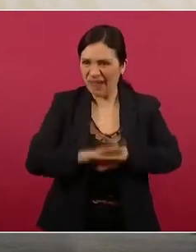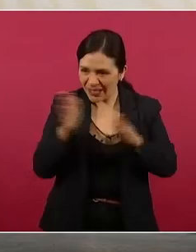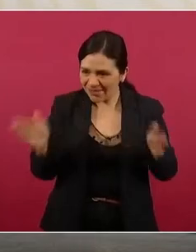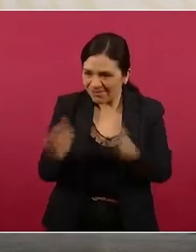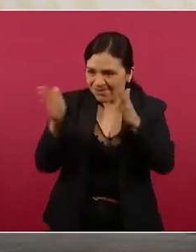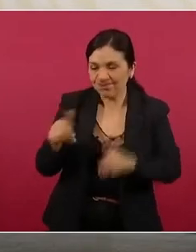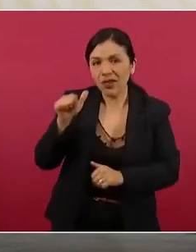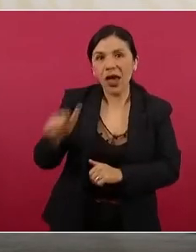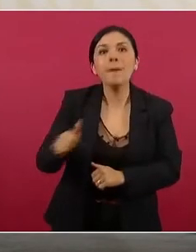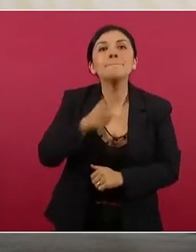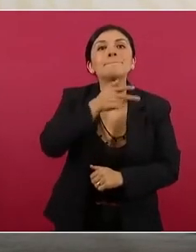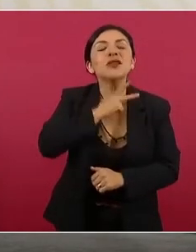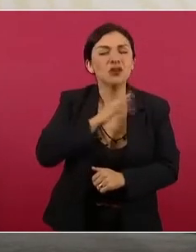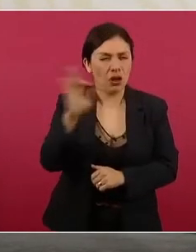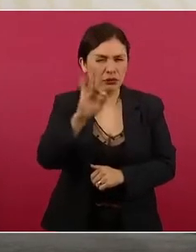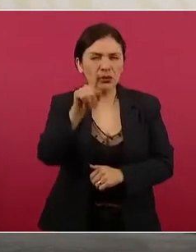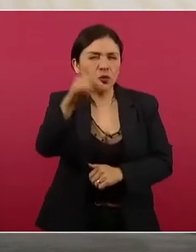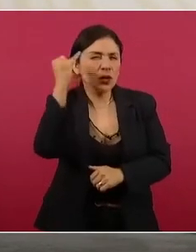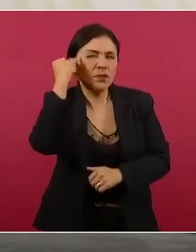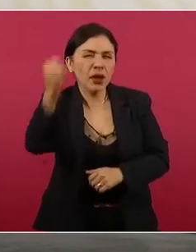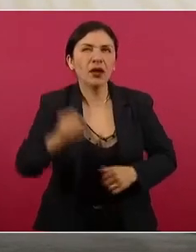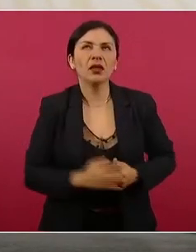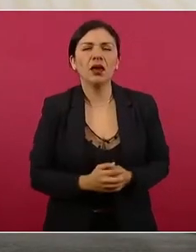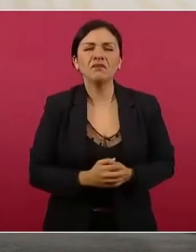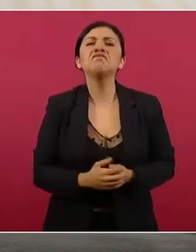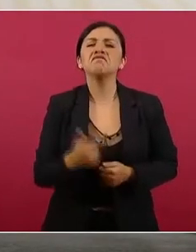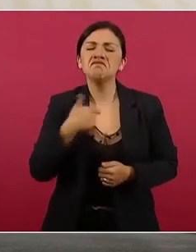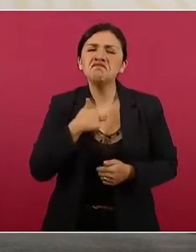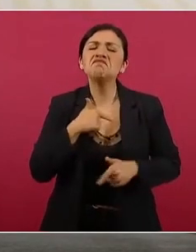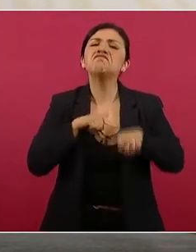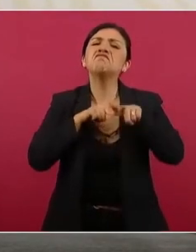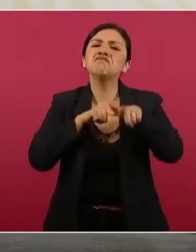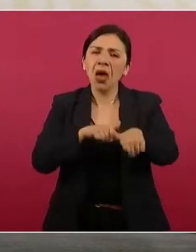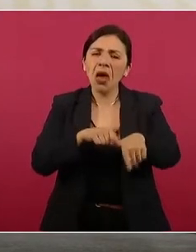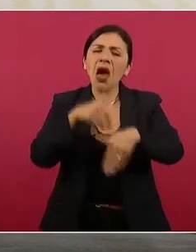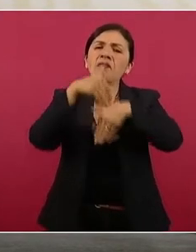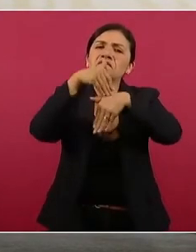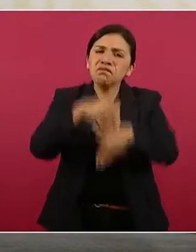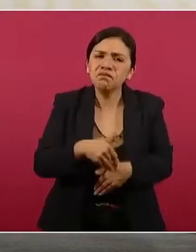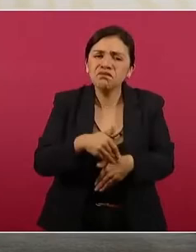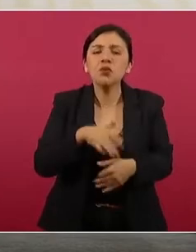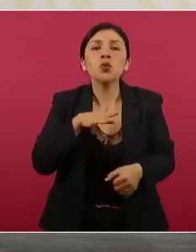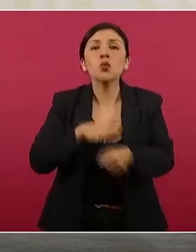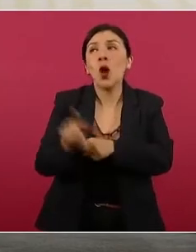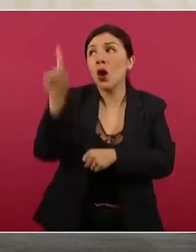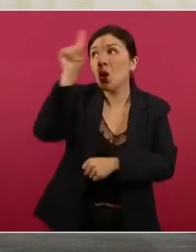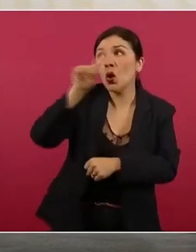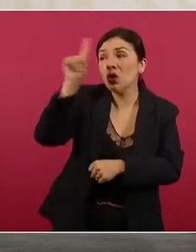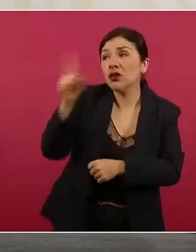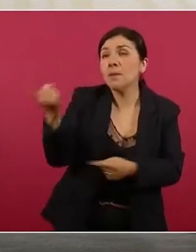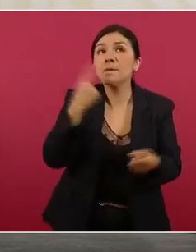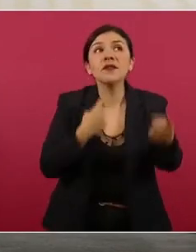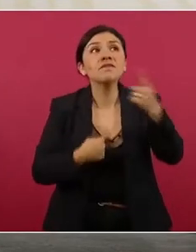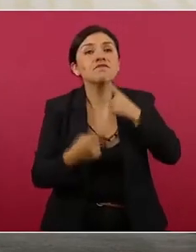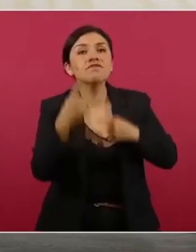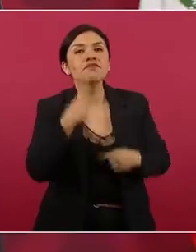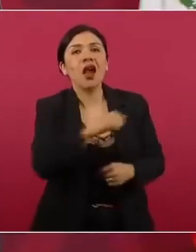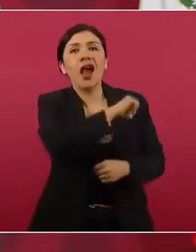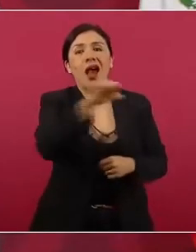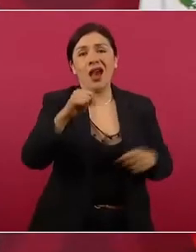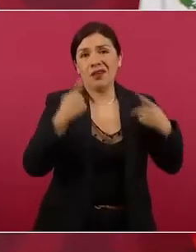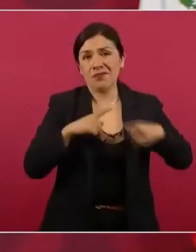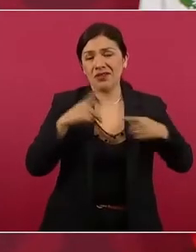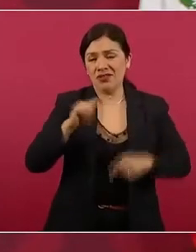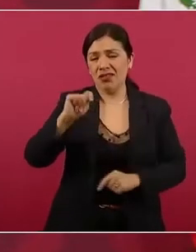nos seguimos guiando por los consejos de los tecnócratas,